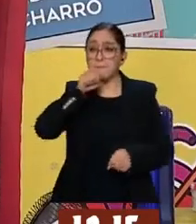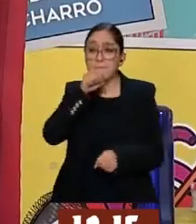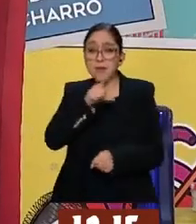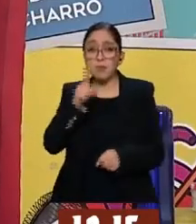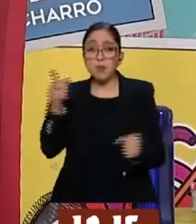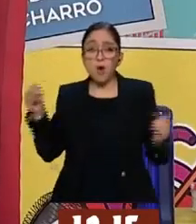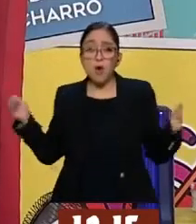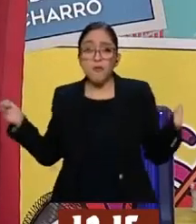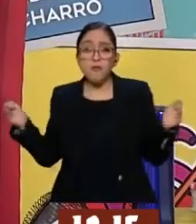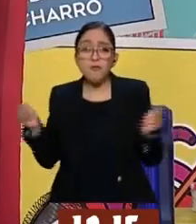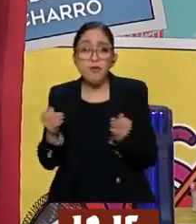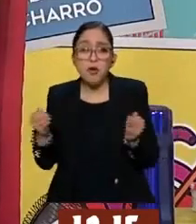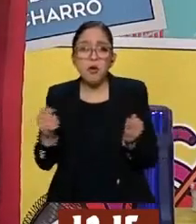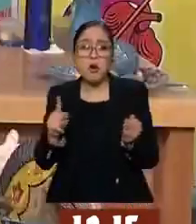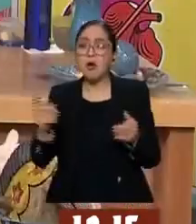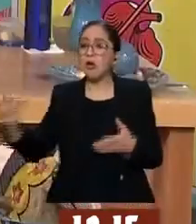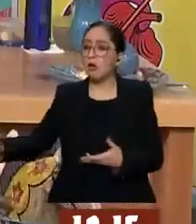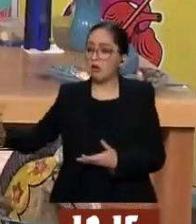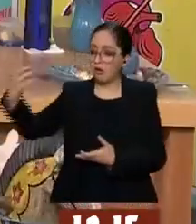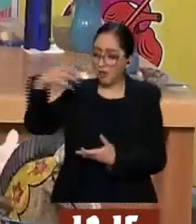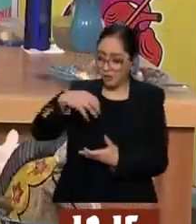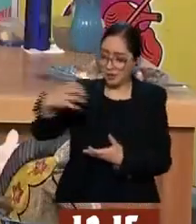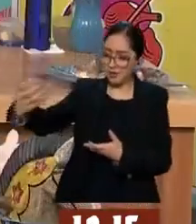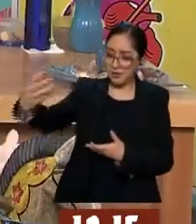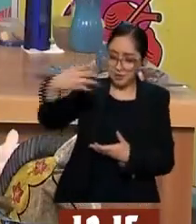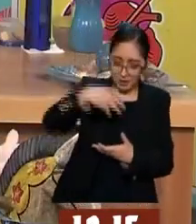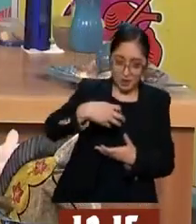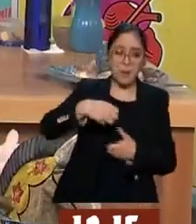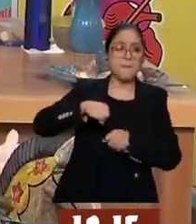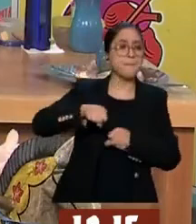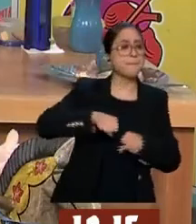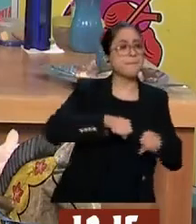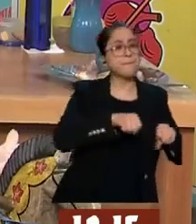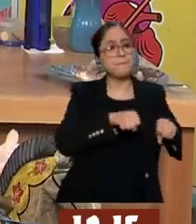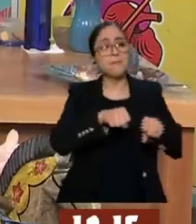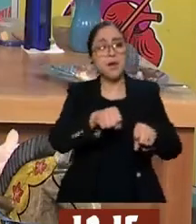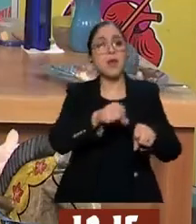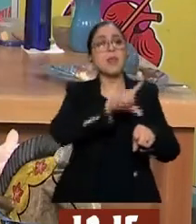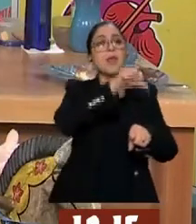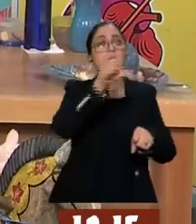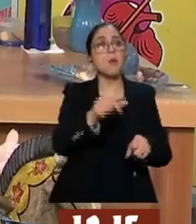Luego las paseamos y luego ya llegan al congelador de la casa que pues no.